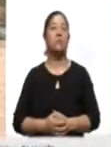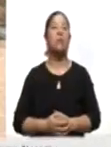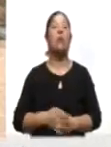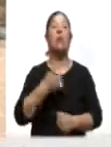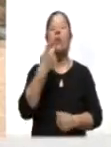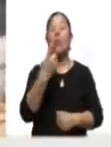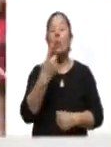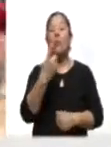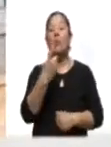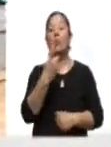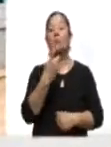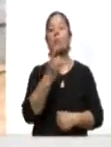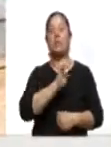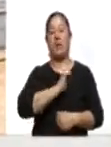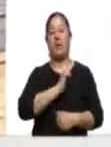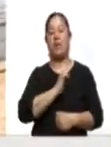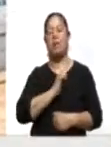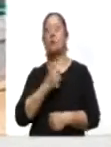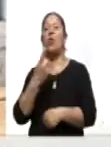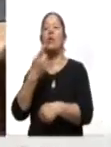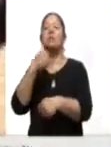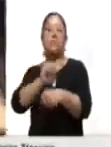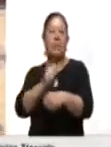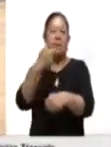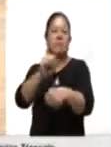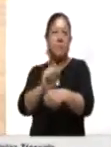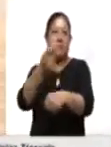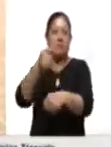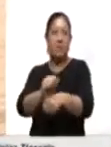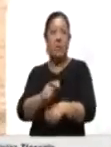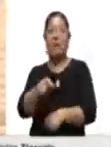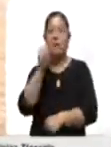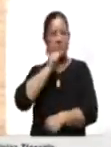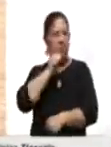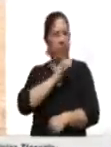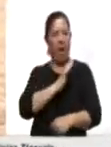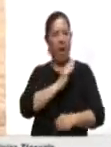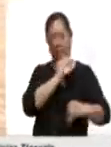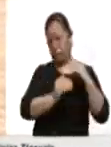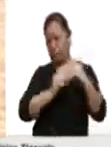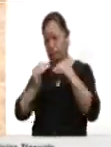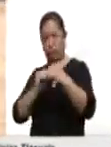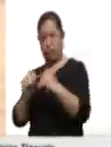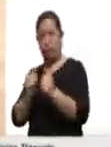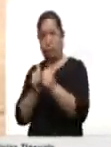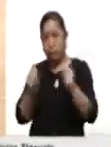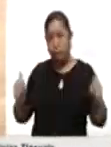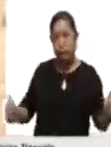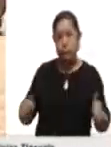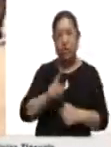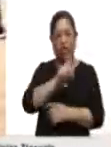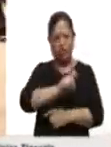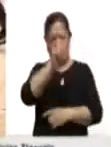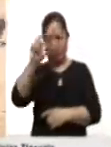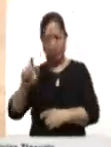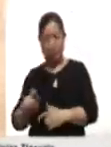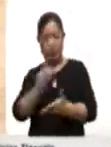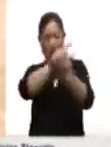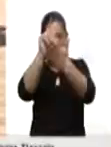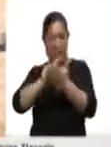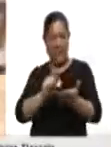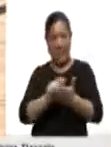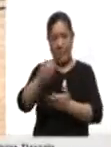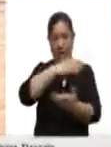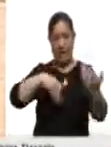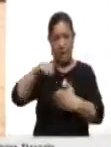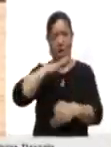entrenamiento a la semana. En todo momento se busca cubrir los protocolos sanitarios, sana distancia, sanitizar a jugadores y hacer las prácticas con mayor número